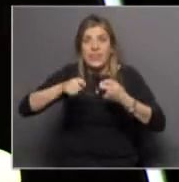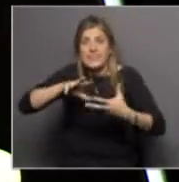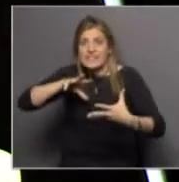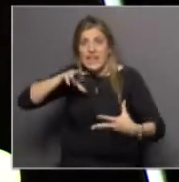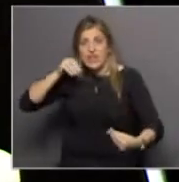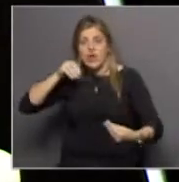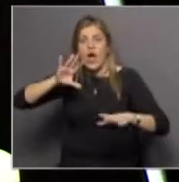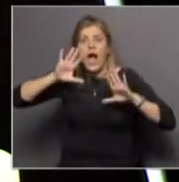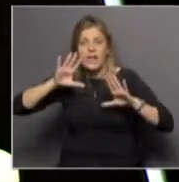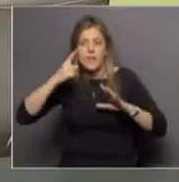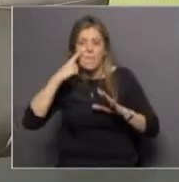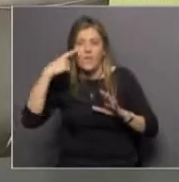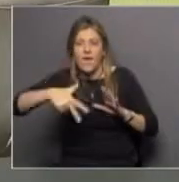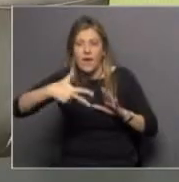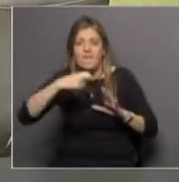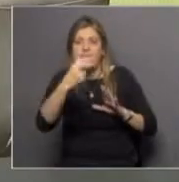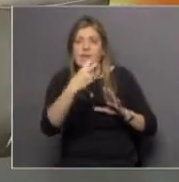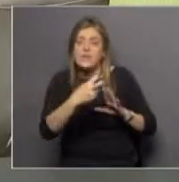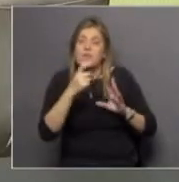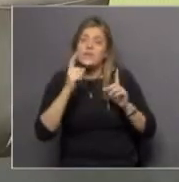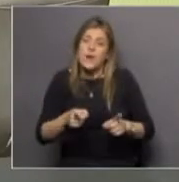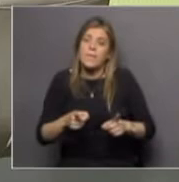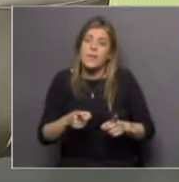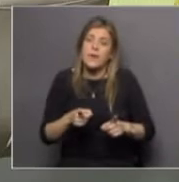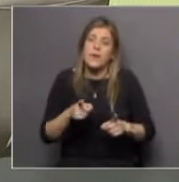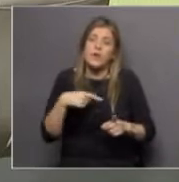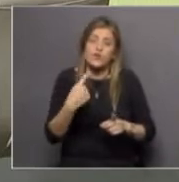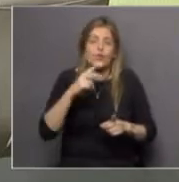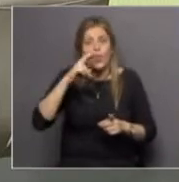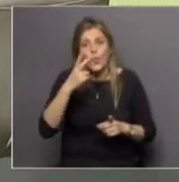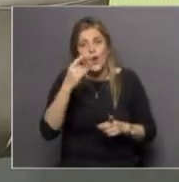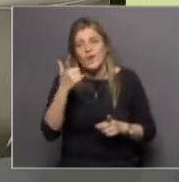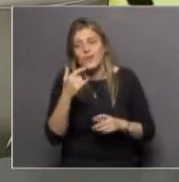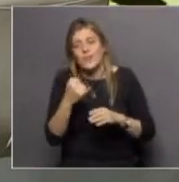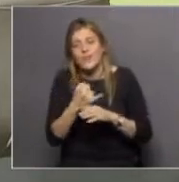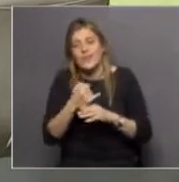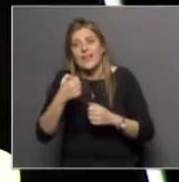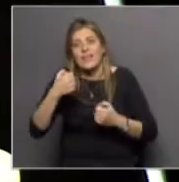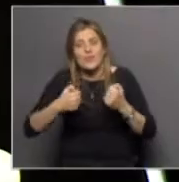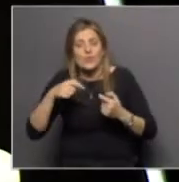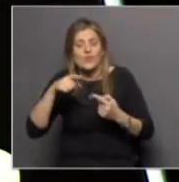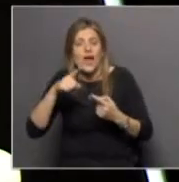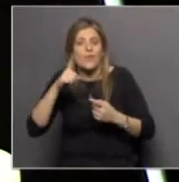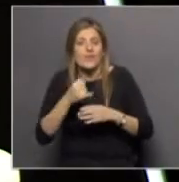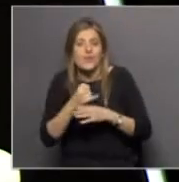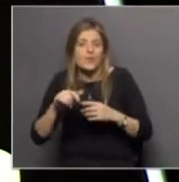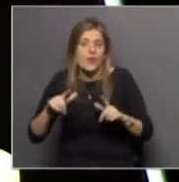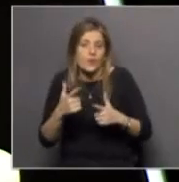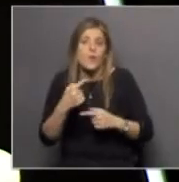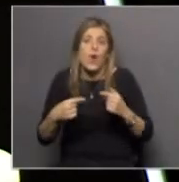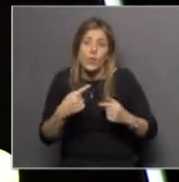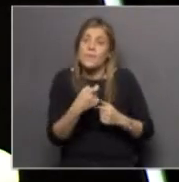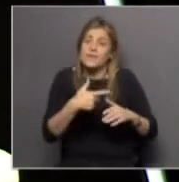ser sometido a este tipo de estudios y ni hablar lo que es la aeronáutica industria que no tenemos en Uruguay pero que también es altamente demandante de este tipo de